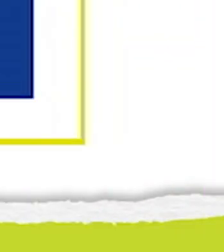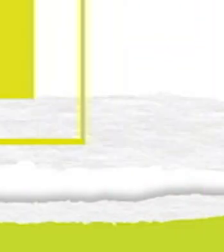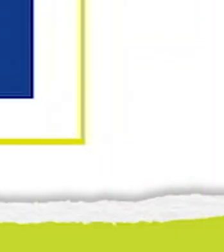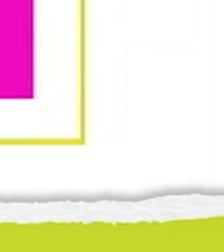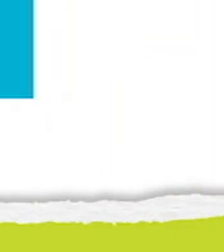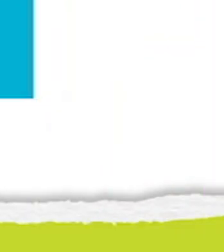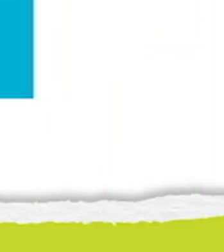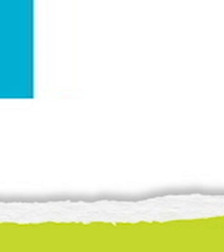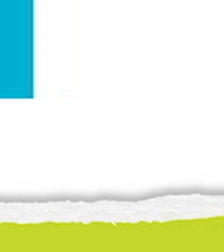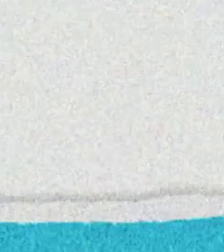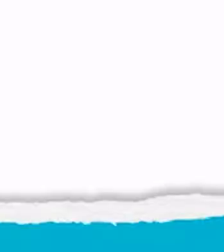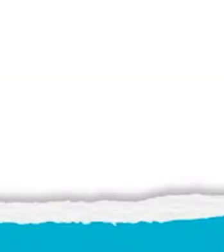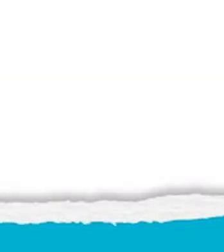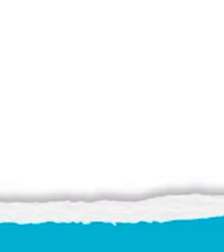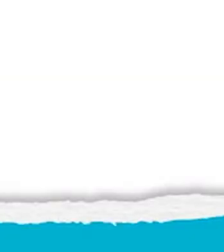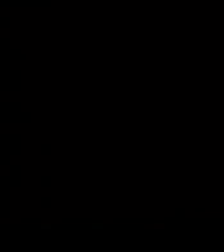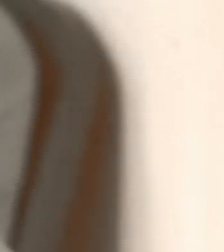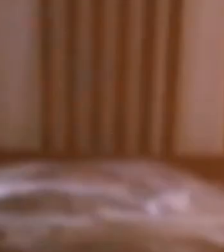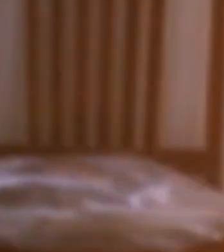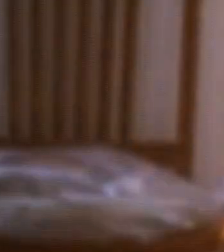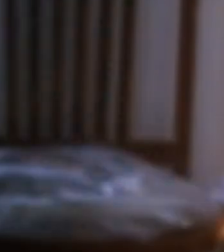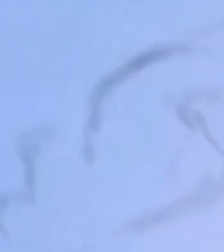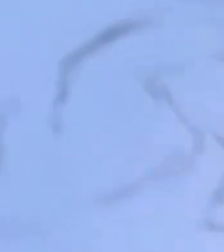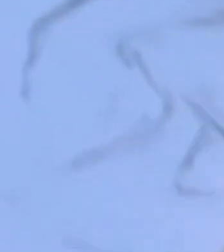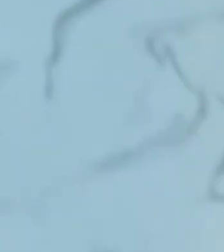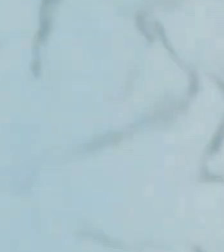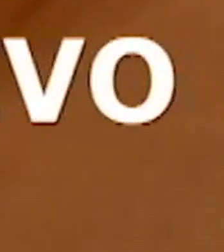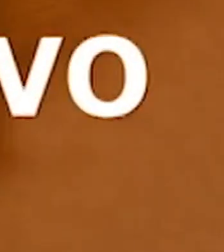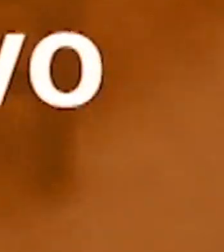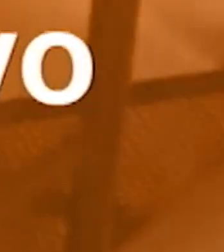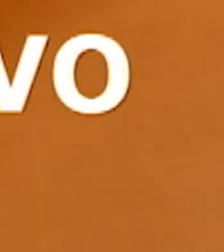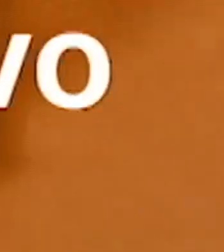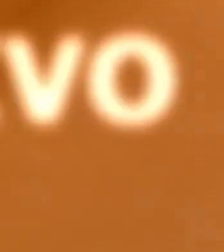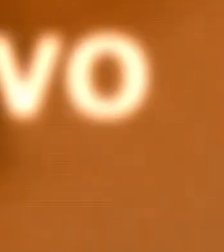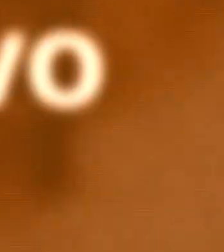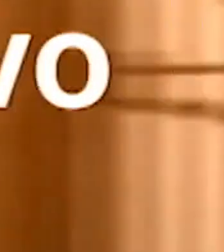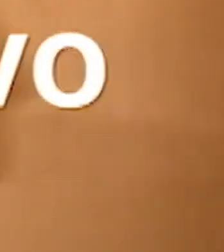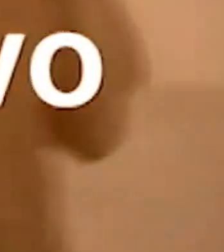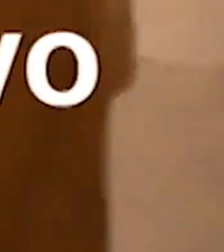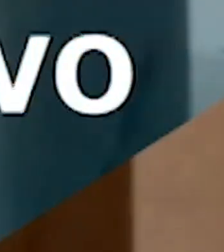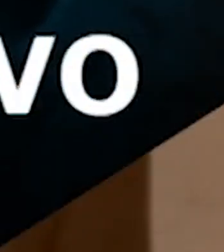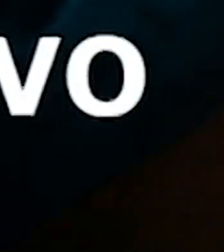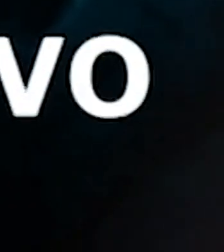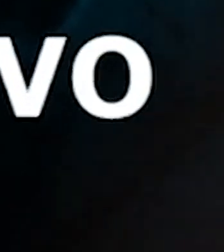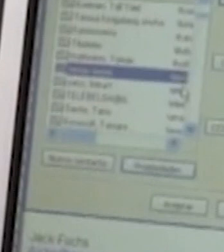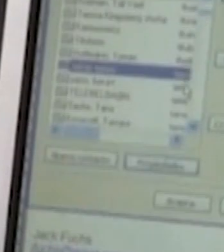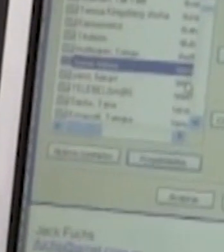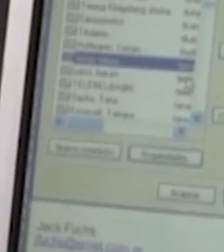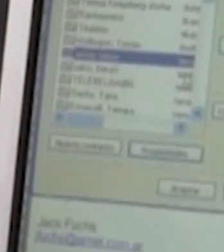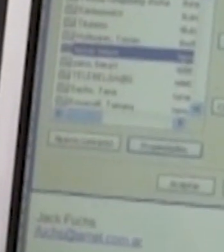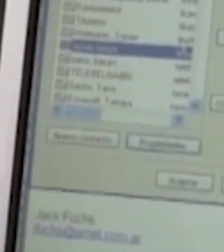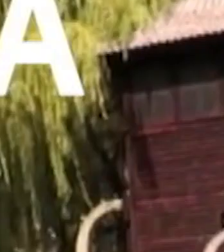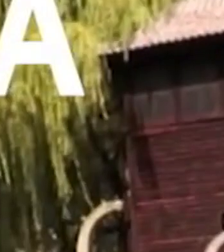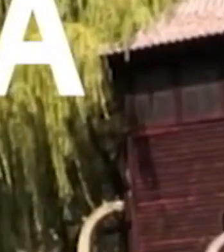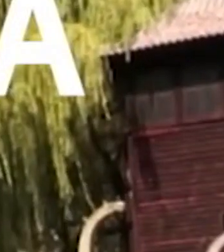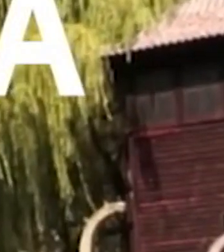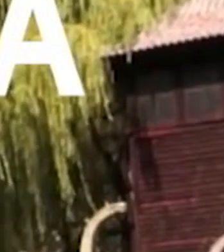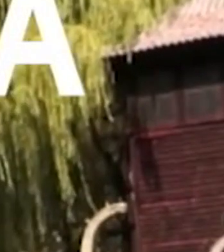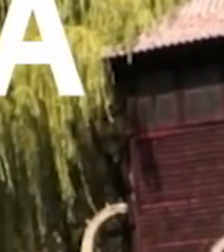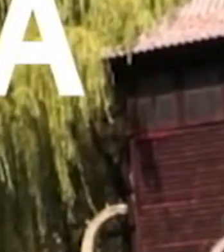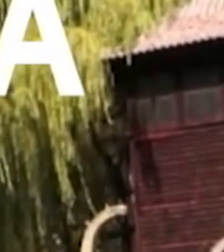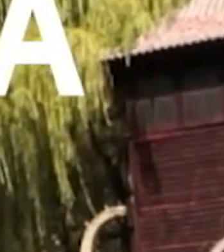Más Cerca y seguinos en TikTok Banco Nacional. En nuestro espacio Cine Retrospectivo presentamos el documental